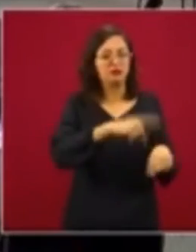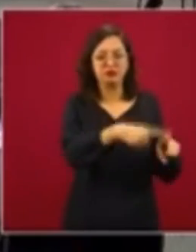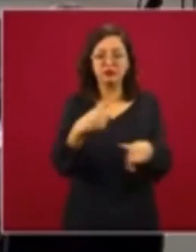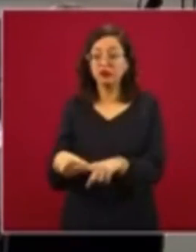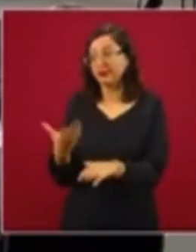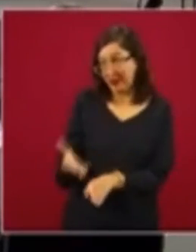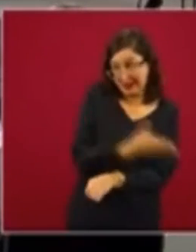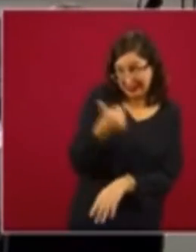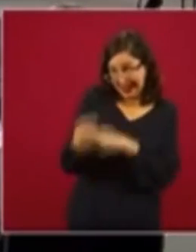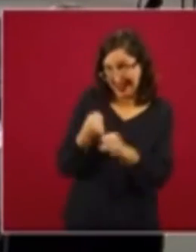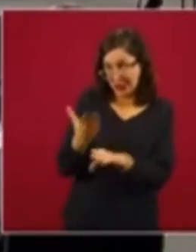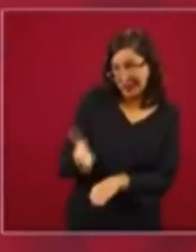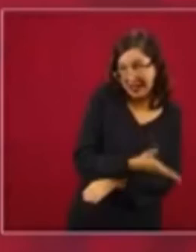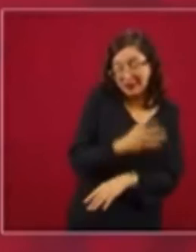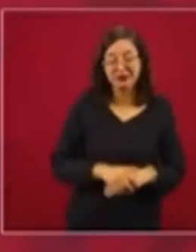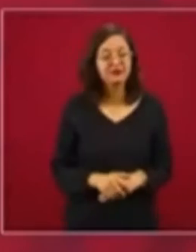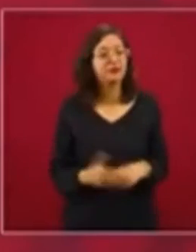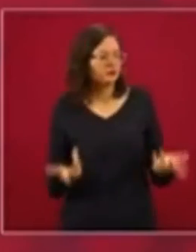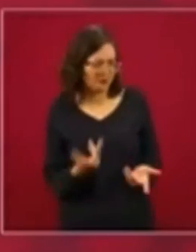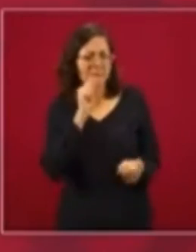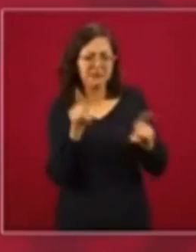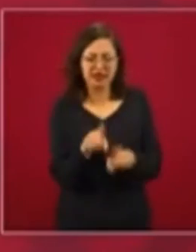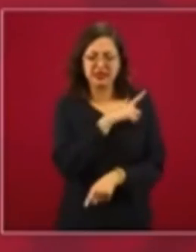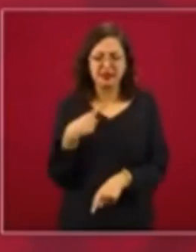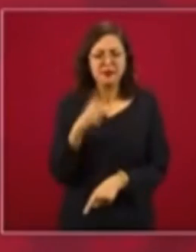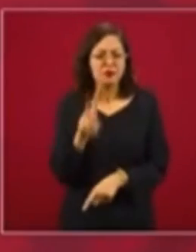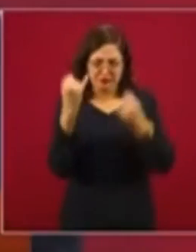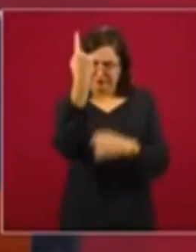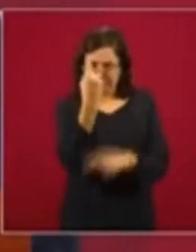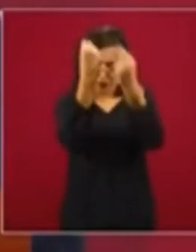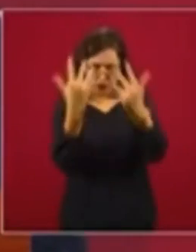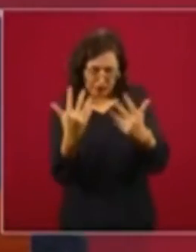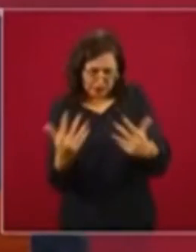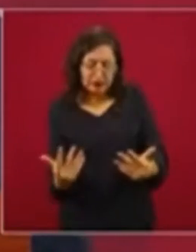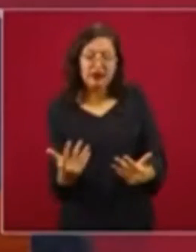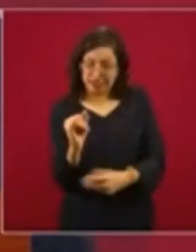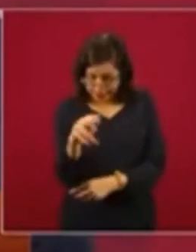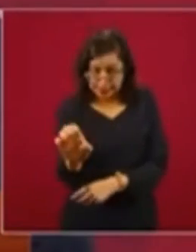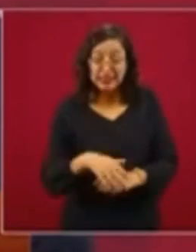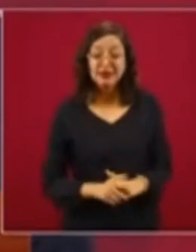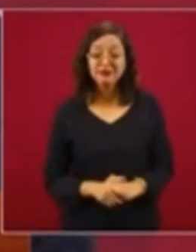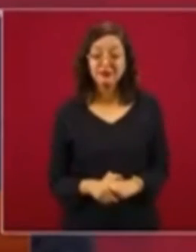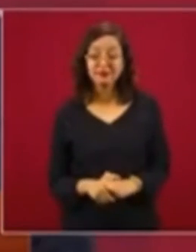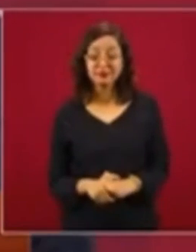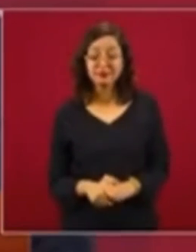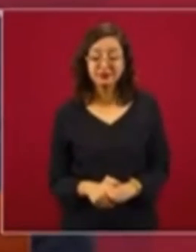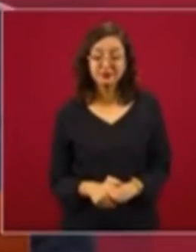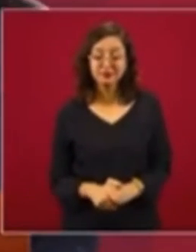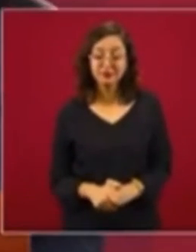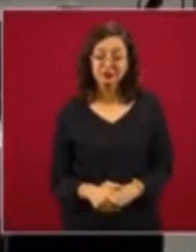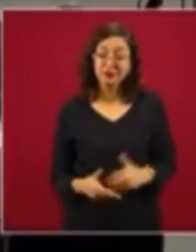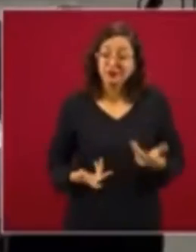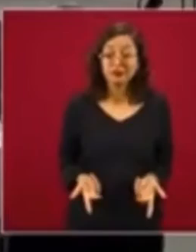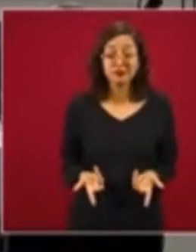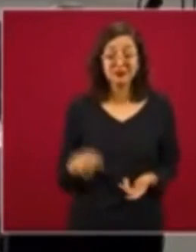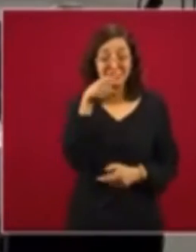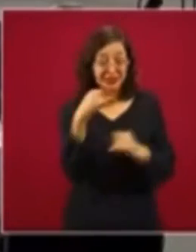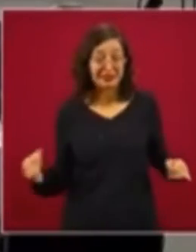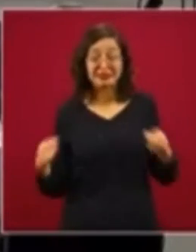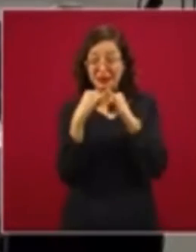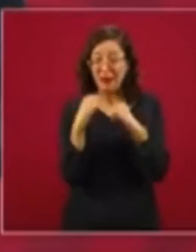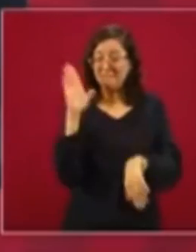Y ver también el organigrama del INE, ese es el instituto